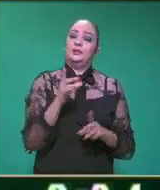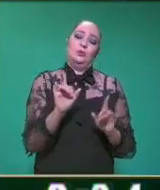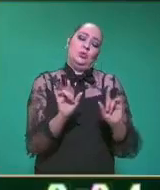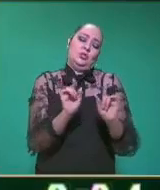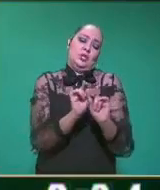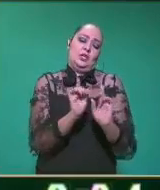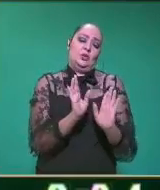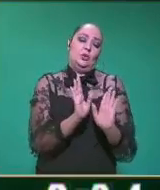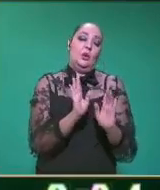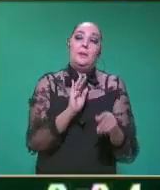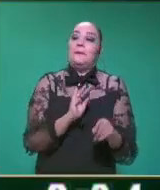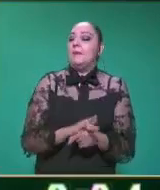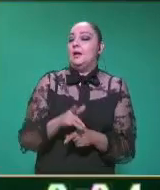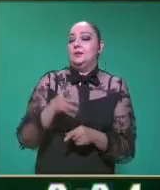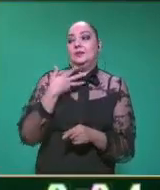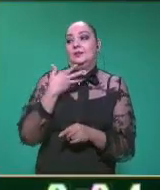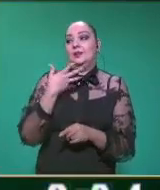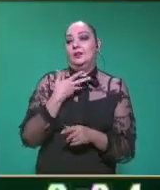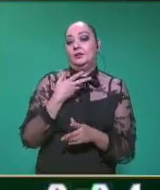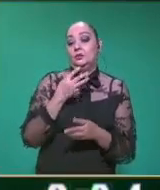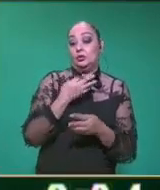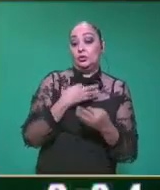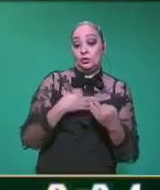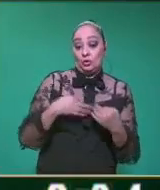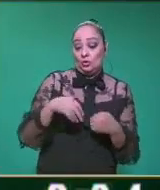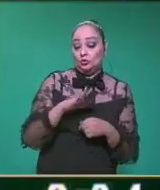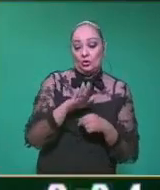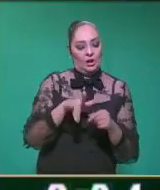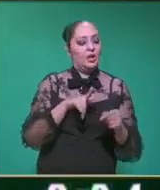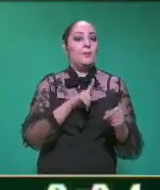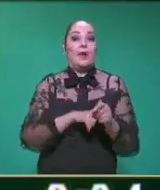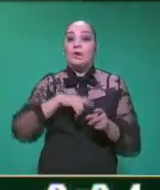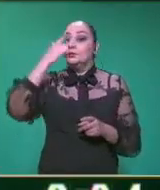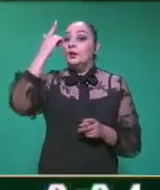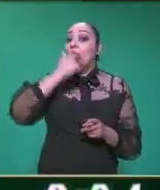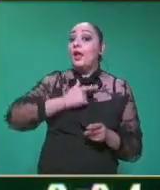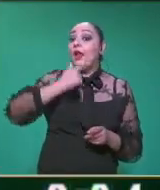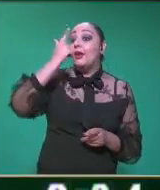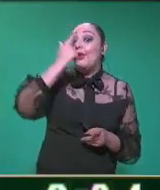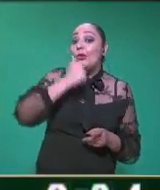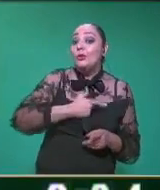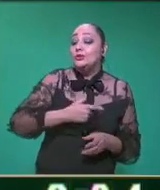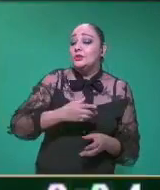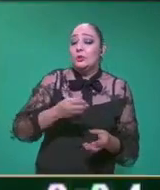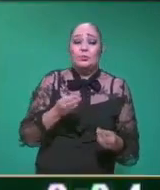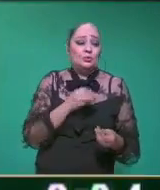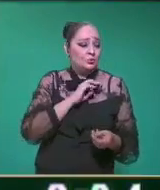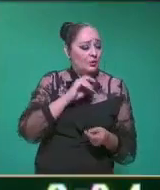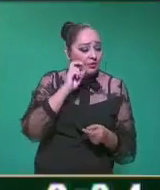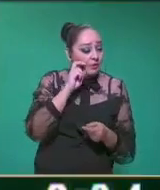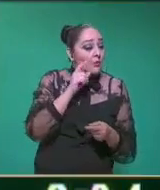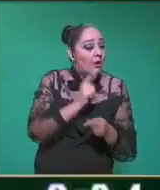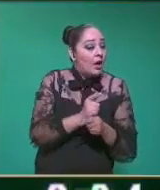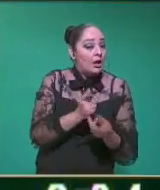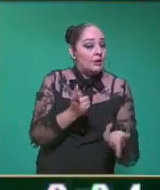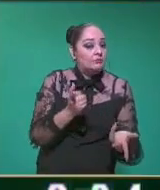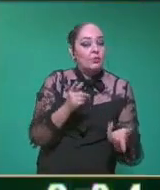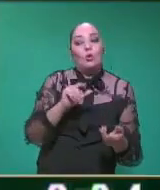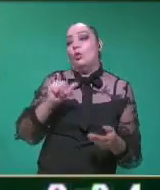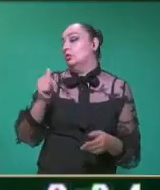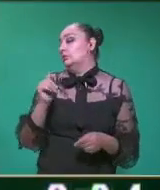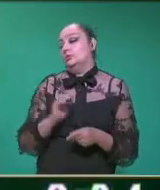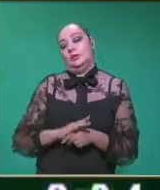chiquito, la mayoría de ellos, o si no es que todos son animales nocturnos, entonces muchos de ellos son fáciles de encontrar y otros no tanto.